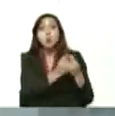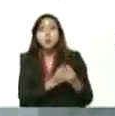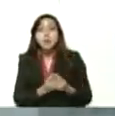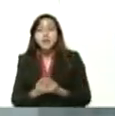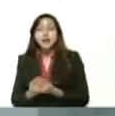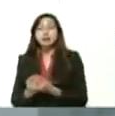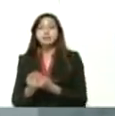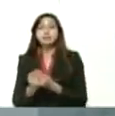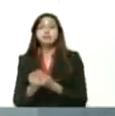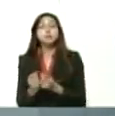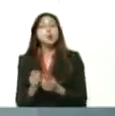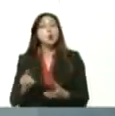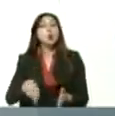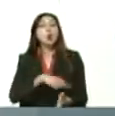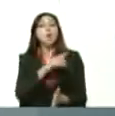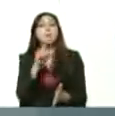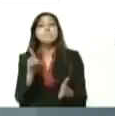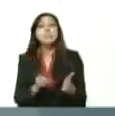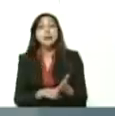completa.